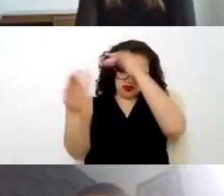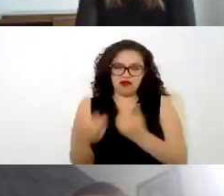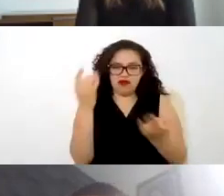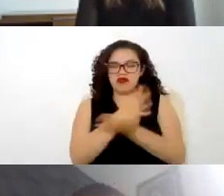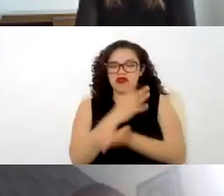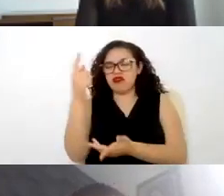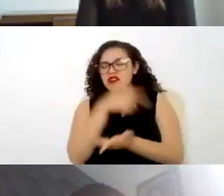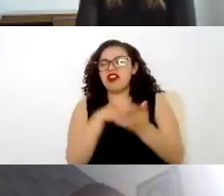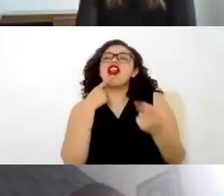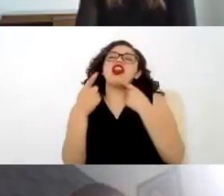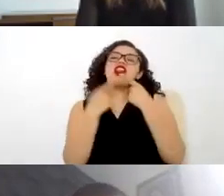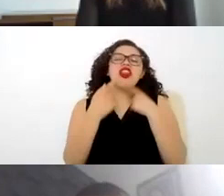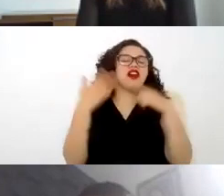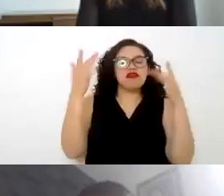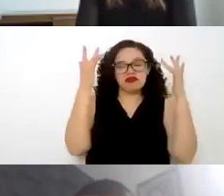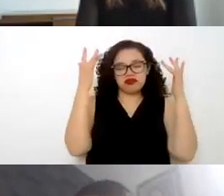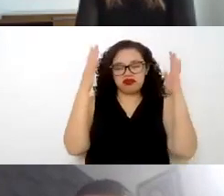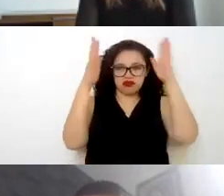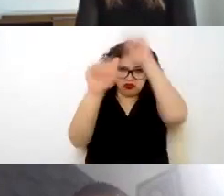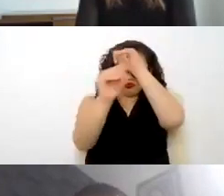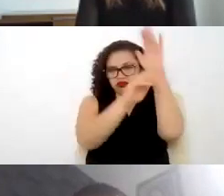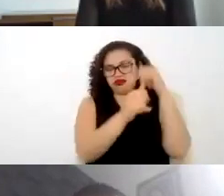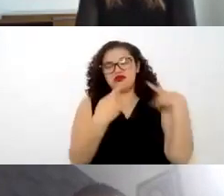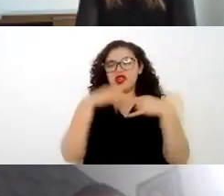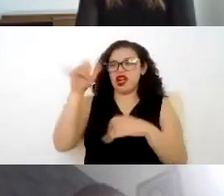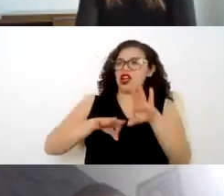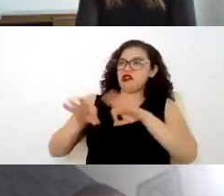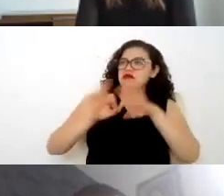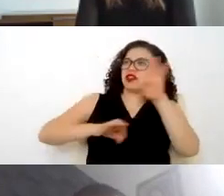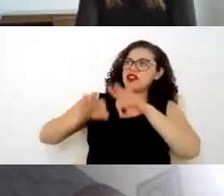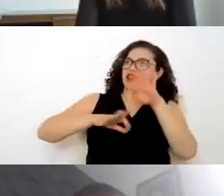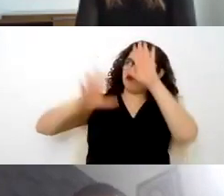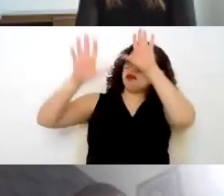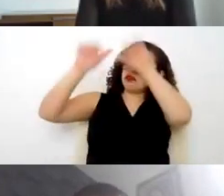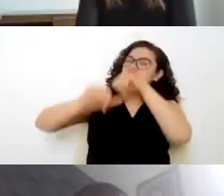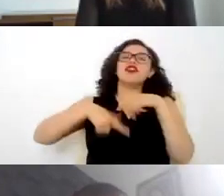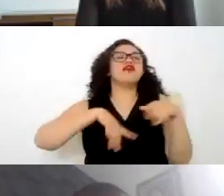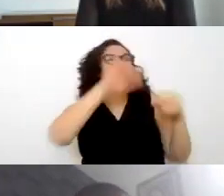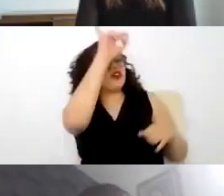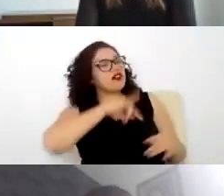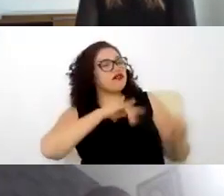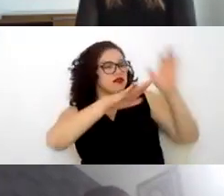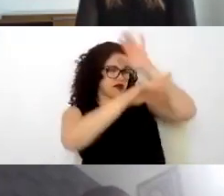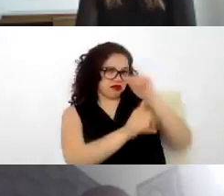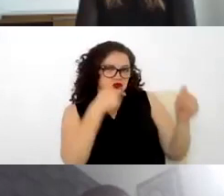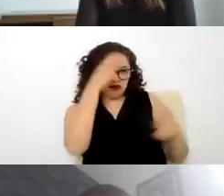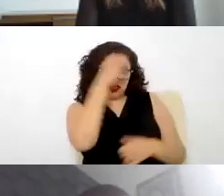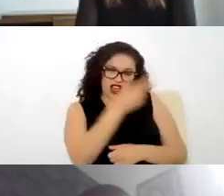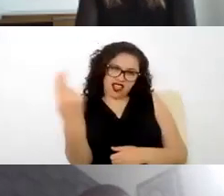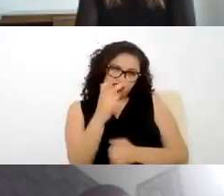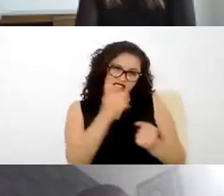donde justamente el empleado y el patrón pueden conciliar sin necesidad de llegar